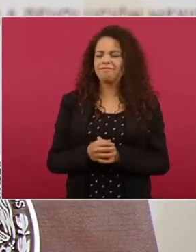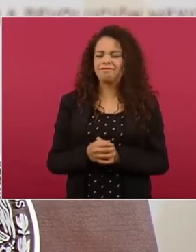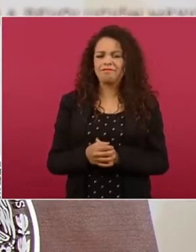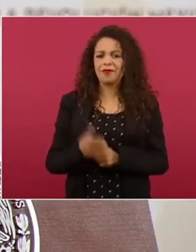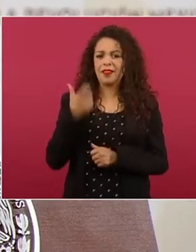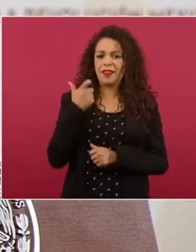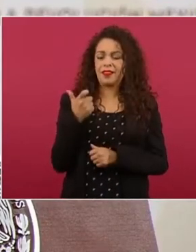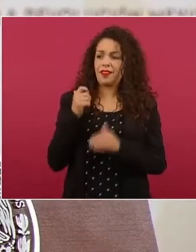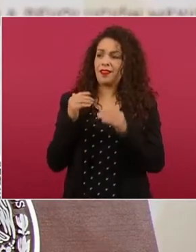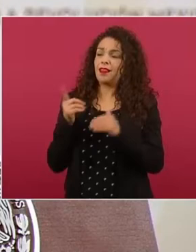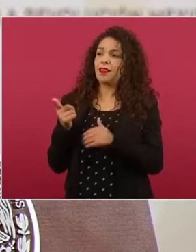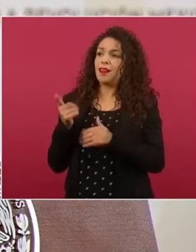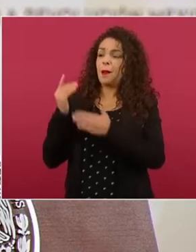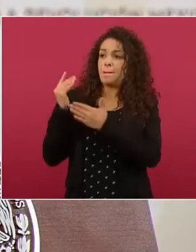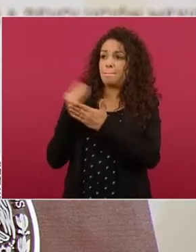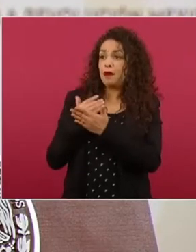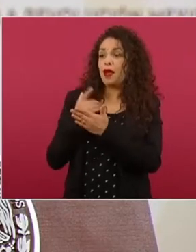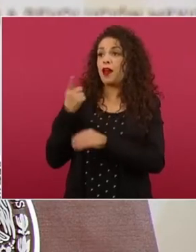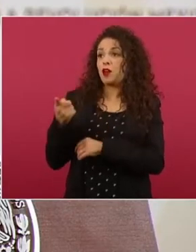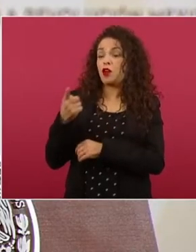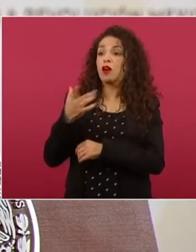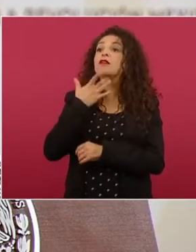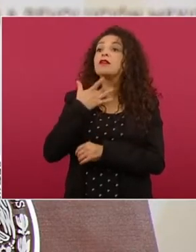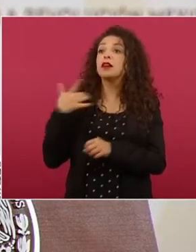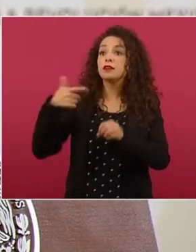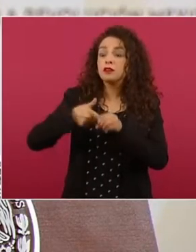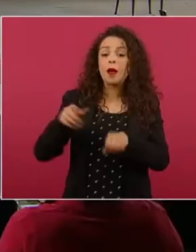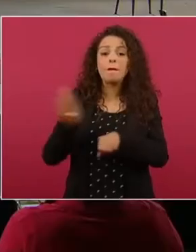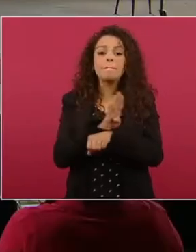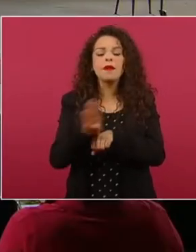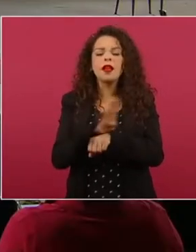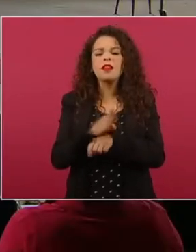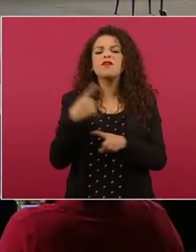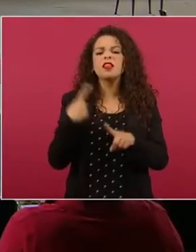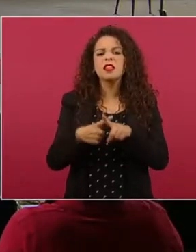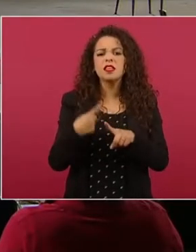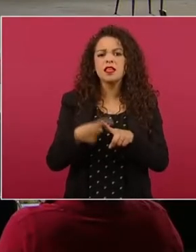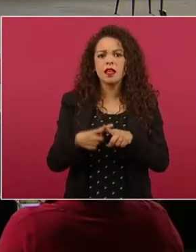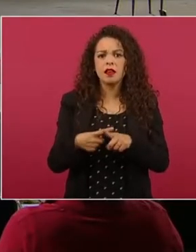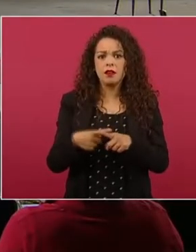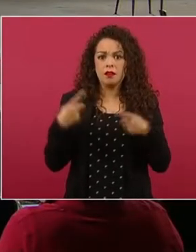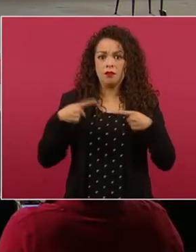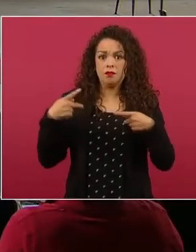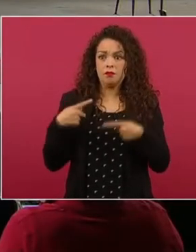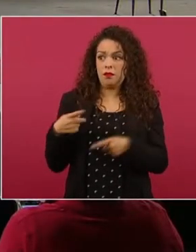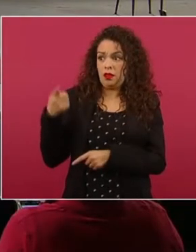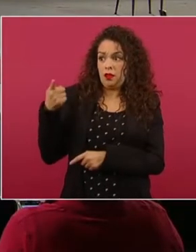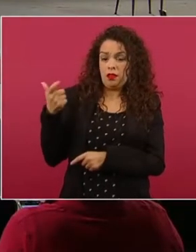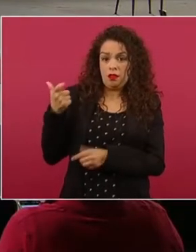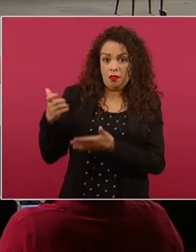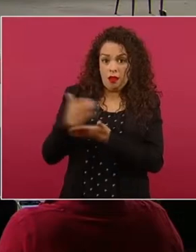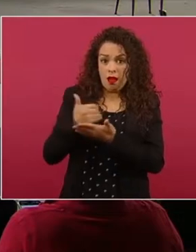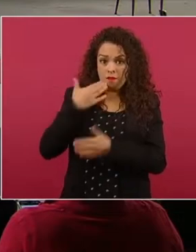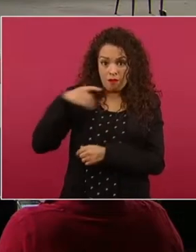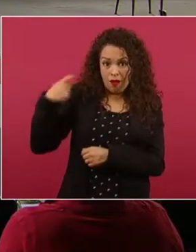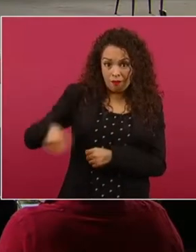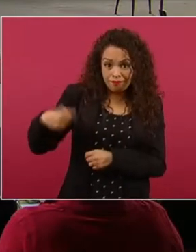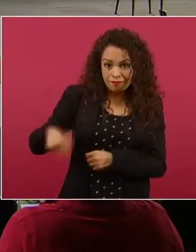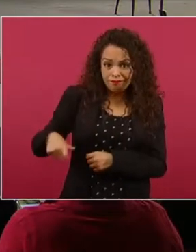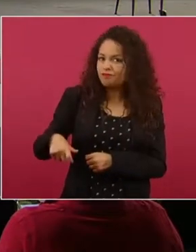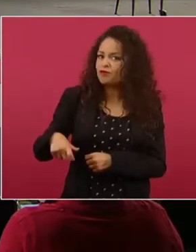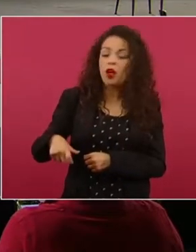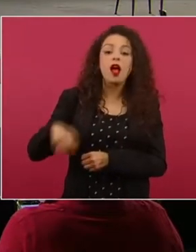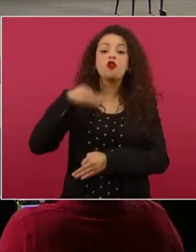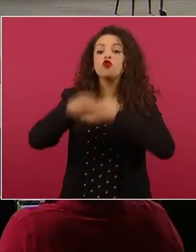gasolinas no sólo beneficia a las personas de mayores ingresos, sino también a toda la